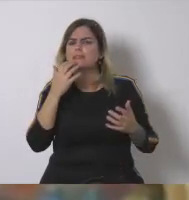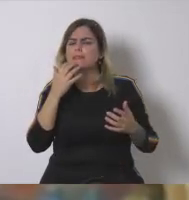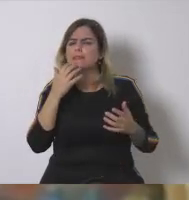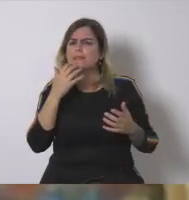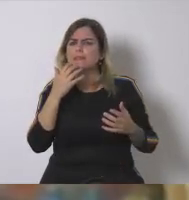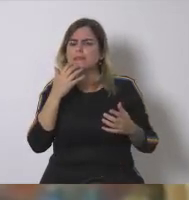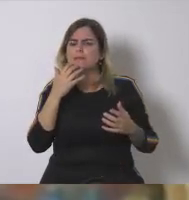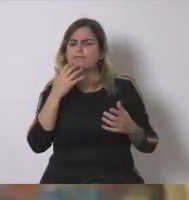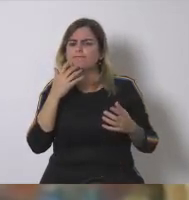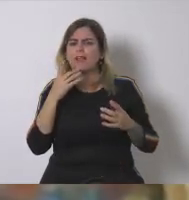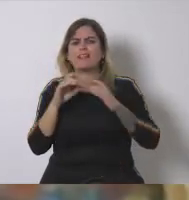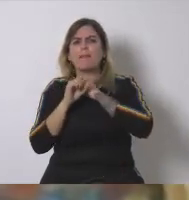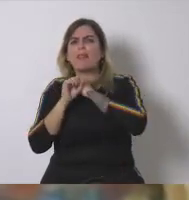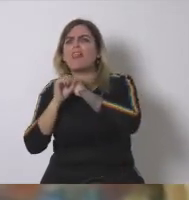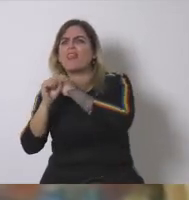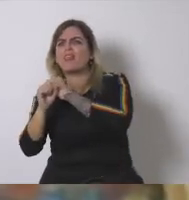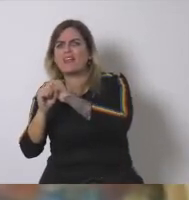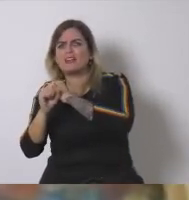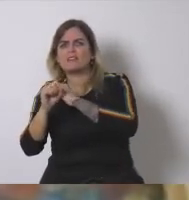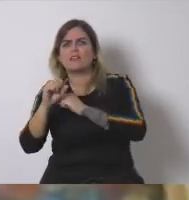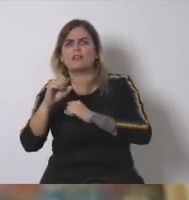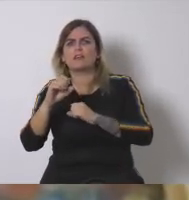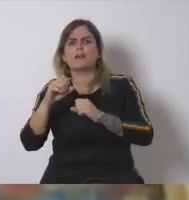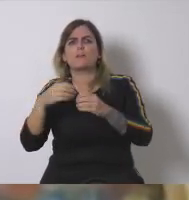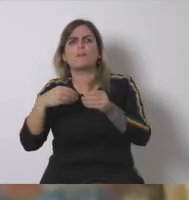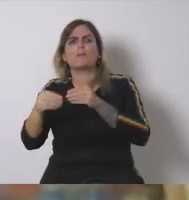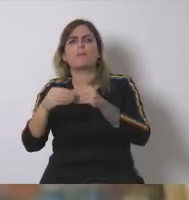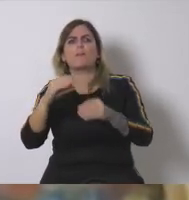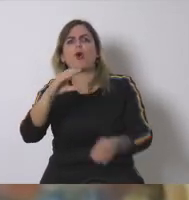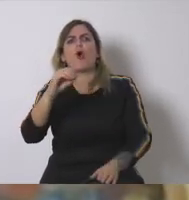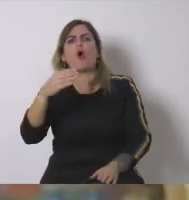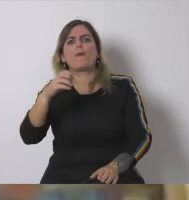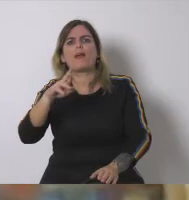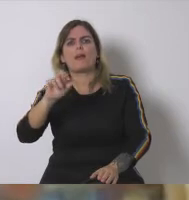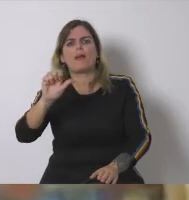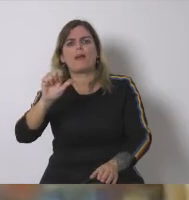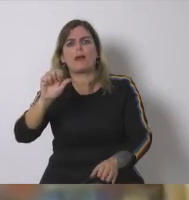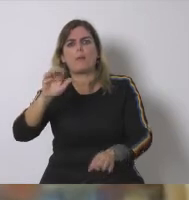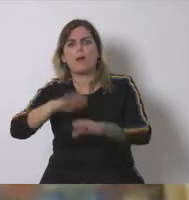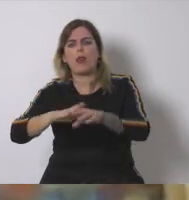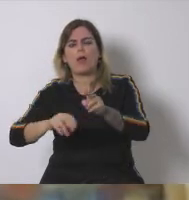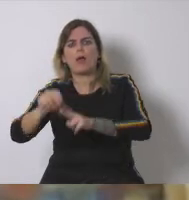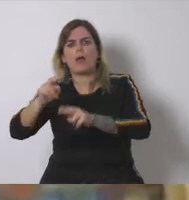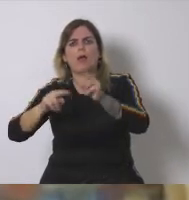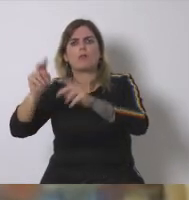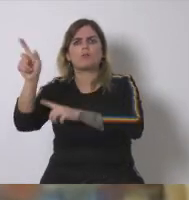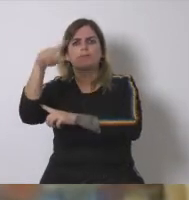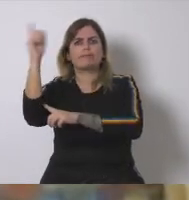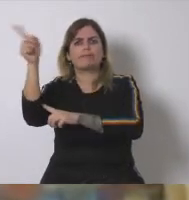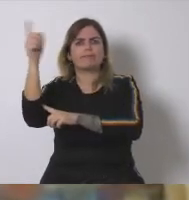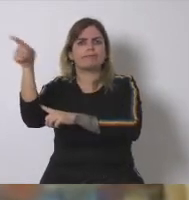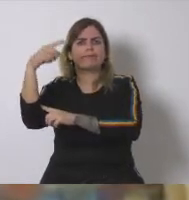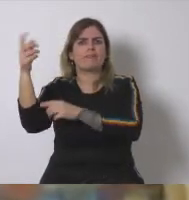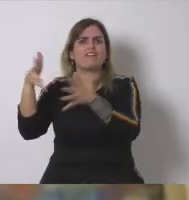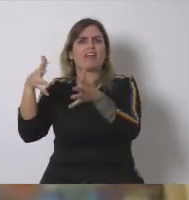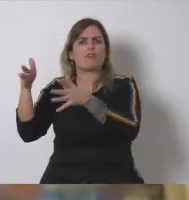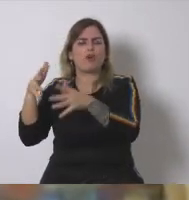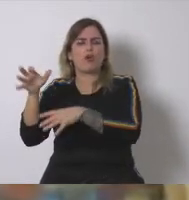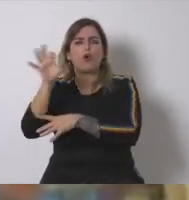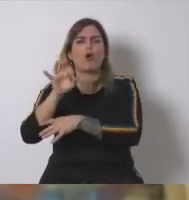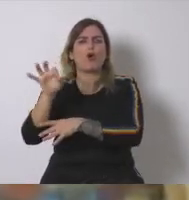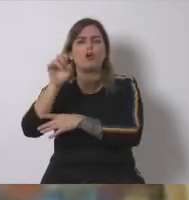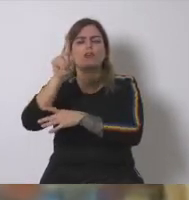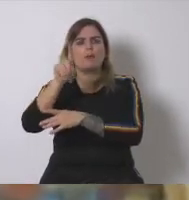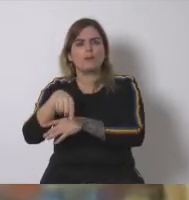las dependencias de cobre para los molinos, para los torminos de los molinos, y las